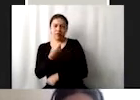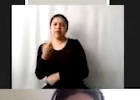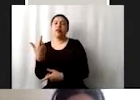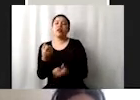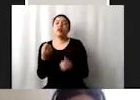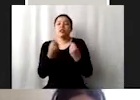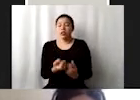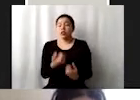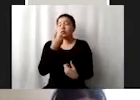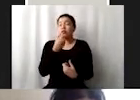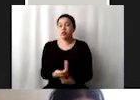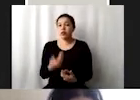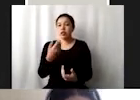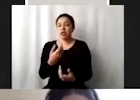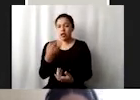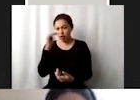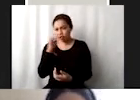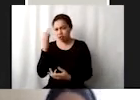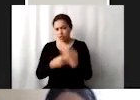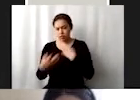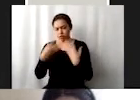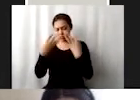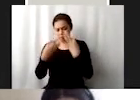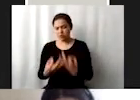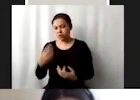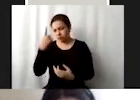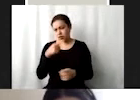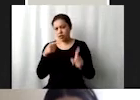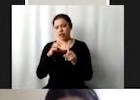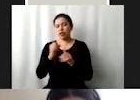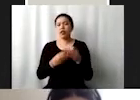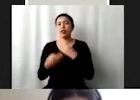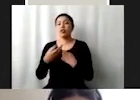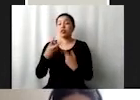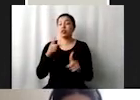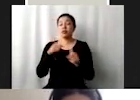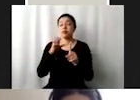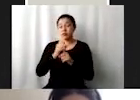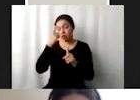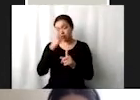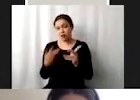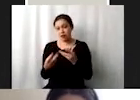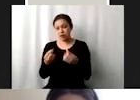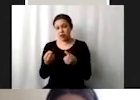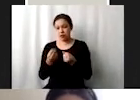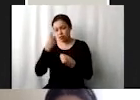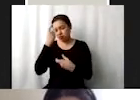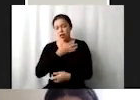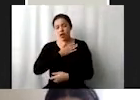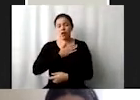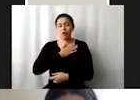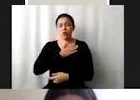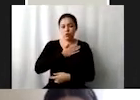asequible y de calidad para todos, esta meta es la que ahorita se está retomando mucho para el tema de la justicia de